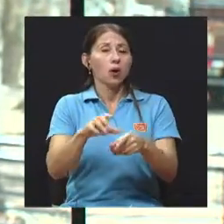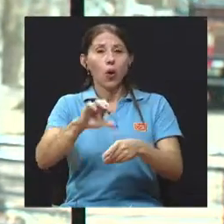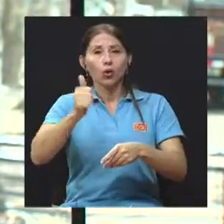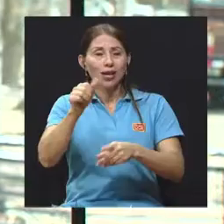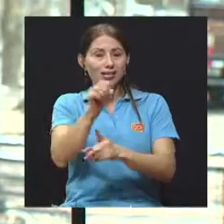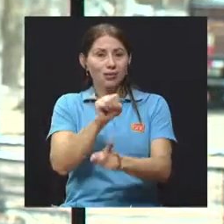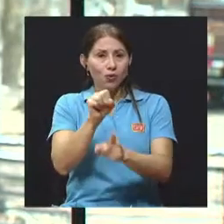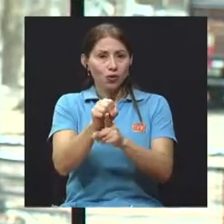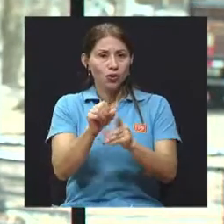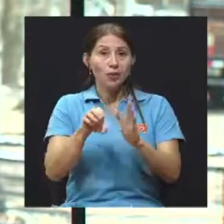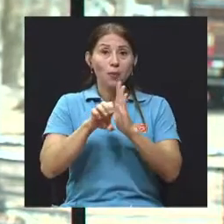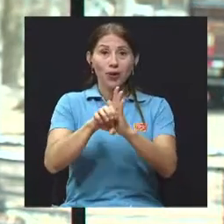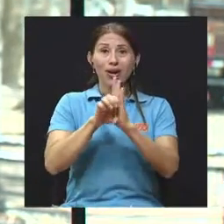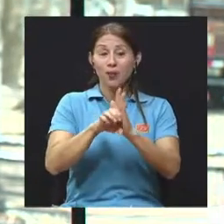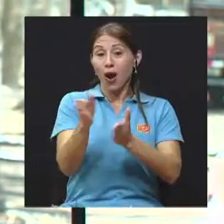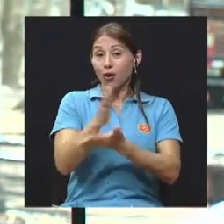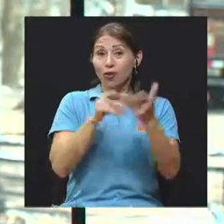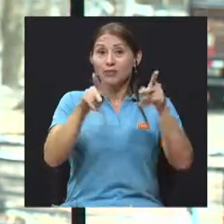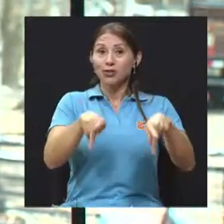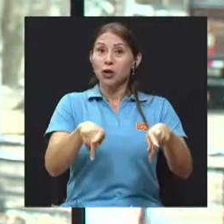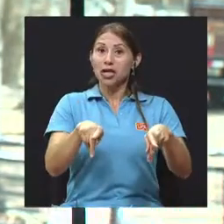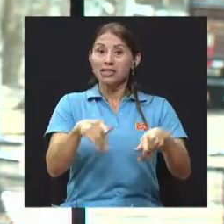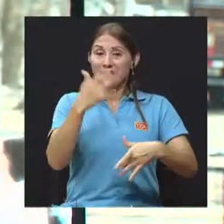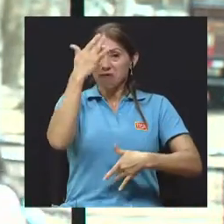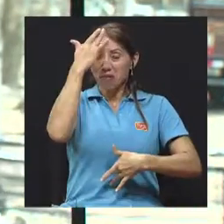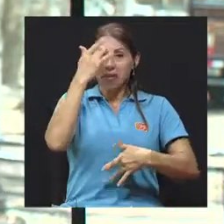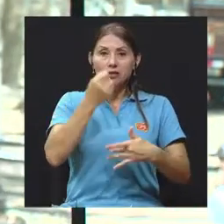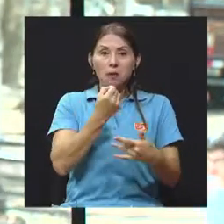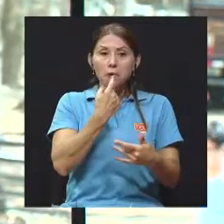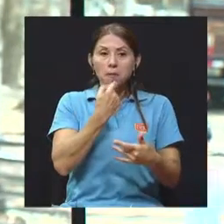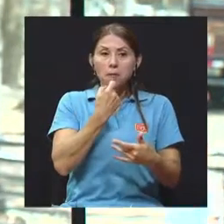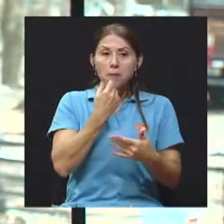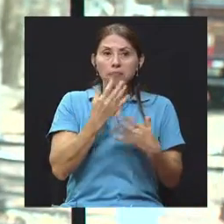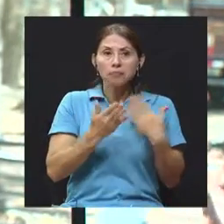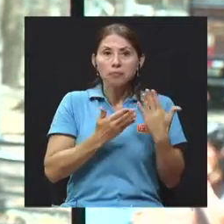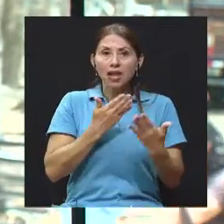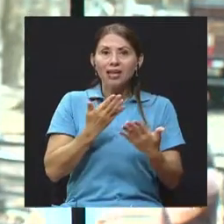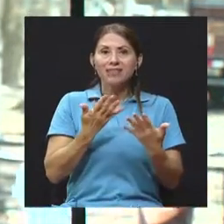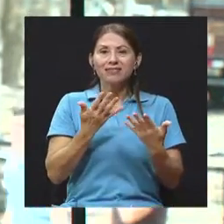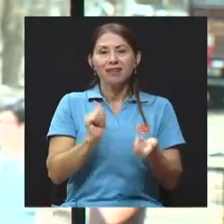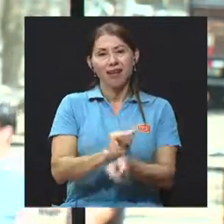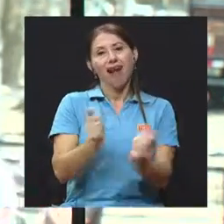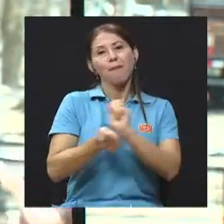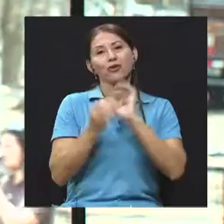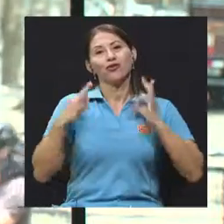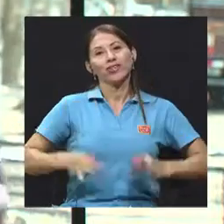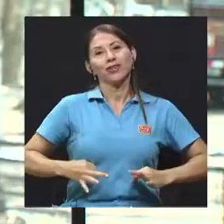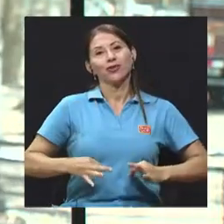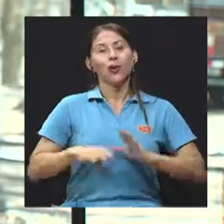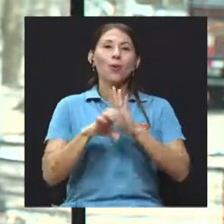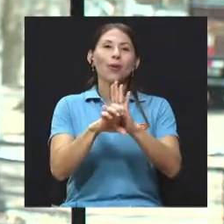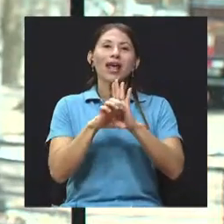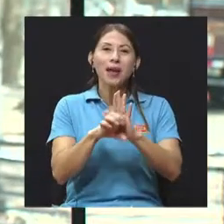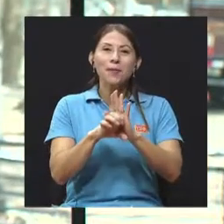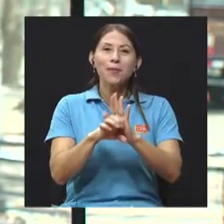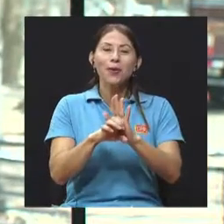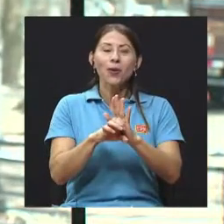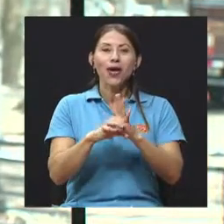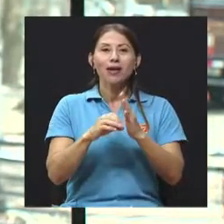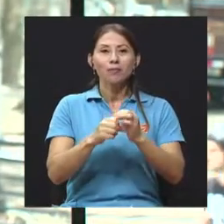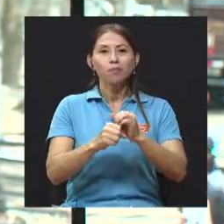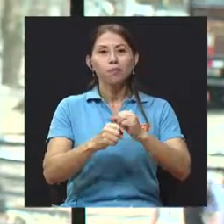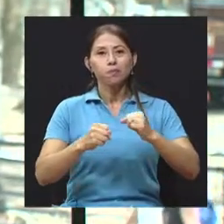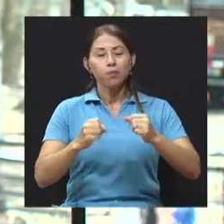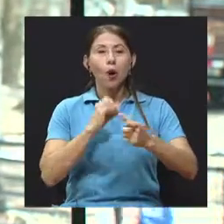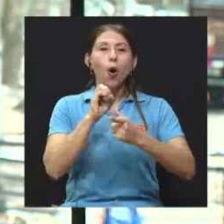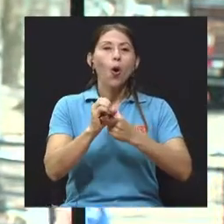pacientes que con solo el tratamiento igual tienen algunos cambios físicos como aumento de peso, aparición de vello, otras cosas que tendrán